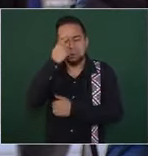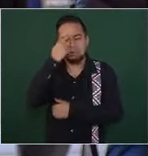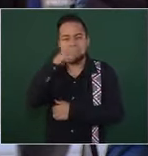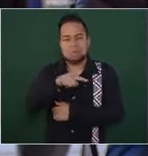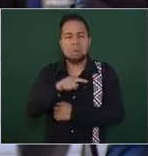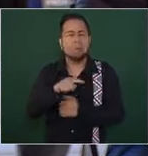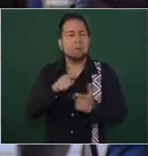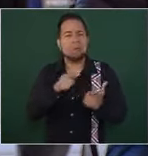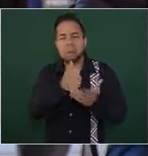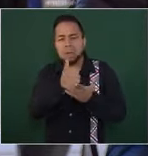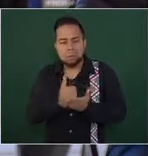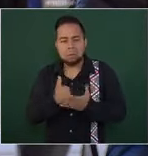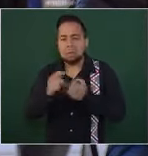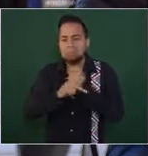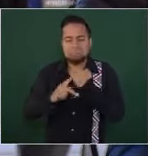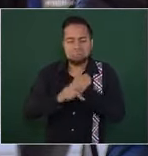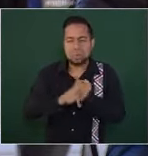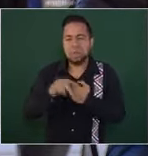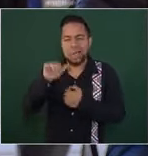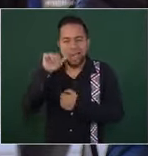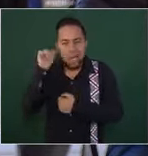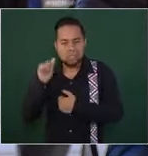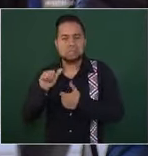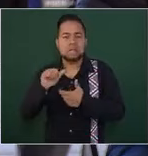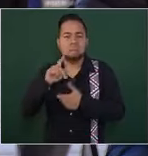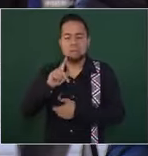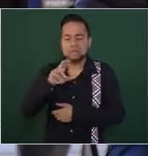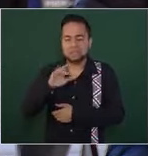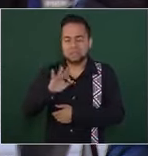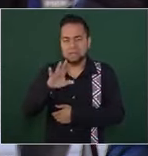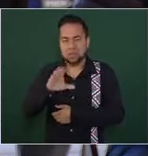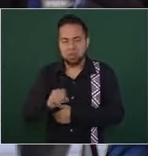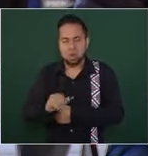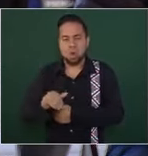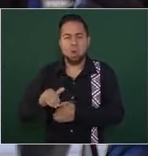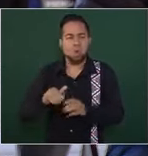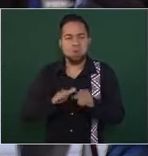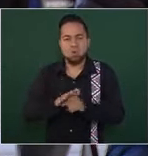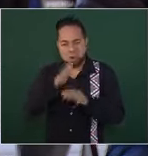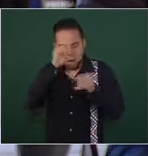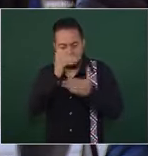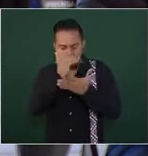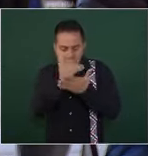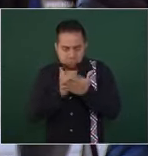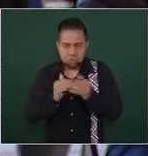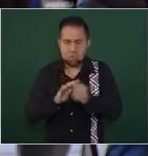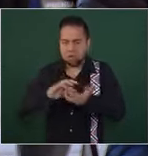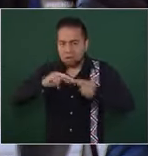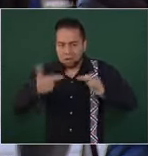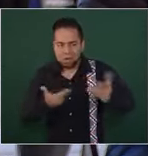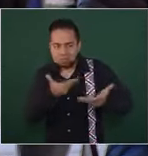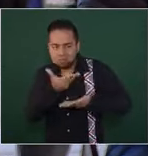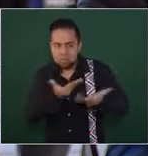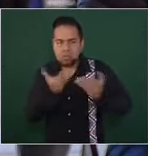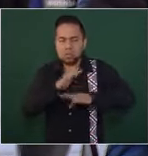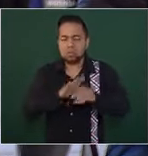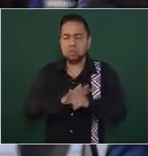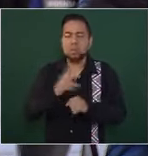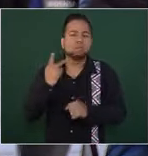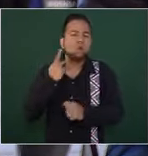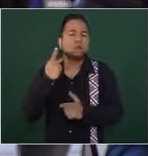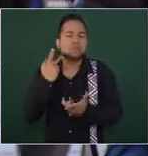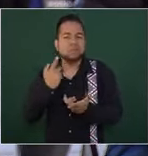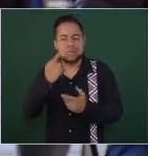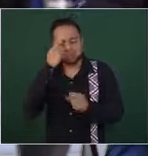recientemente cuáles son los avances en ese tema migratorio y que en qué acuerdos concluirá esta relación bilateral sobre las políticas